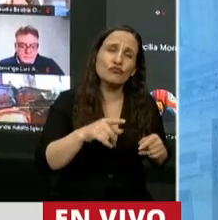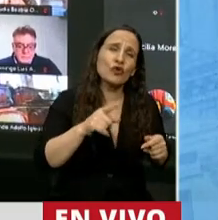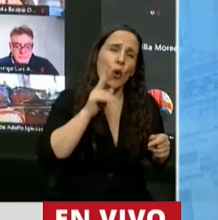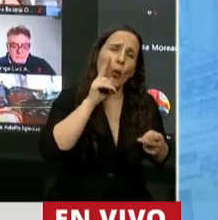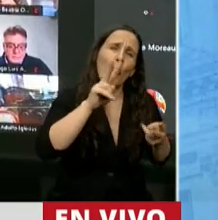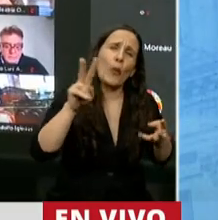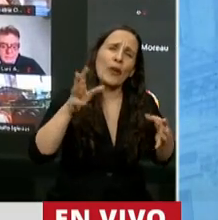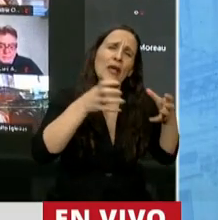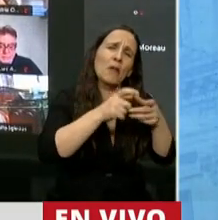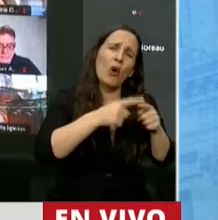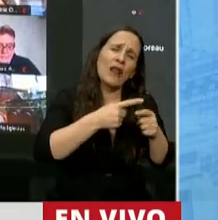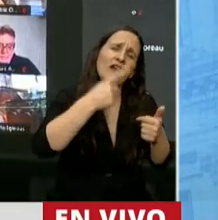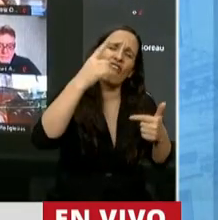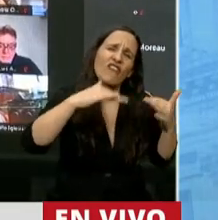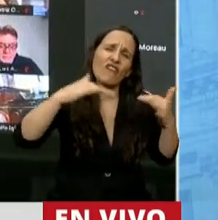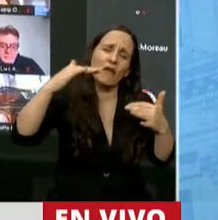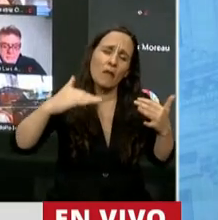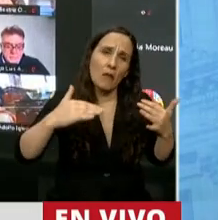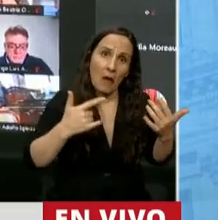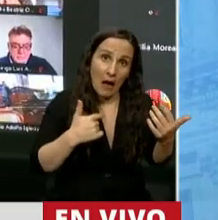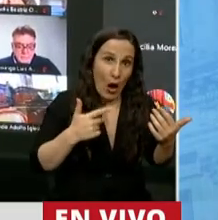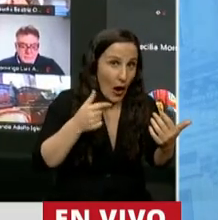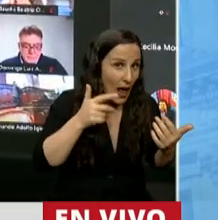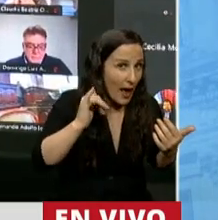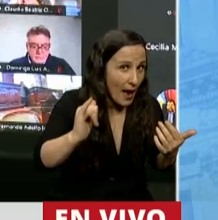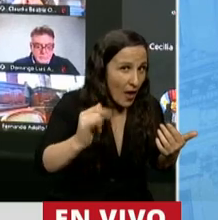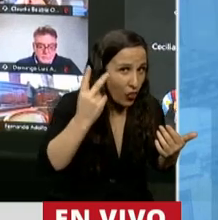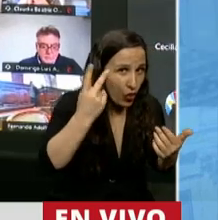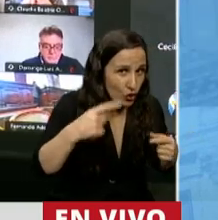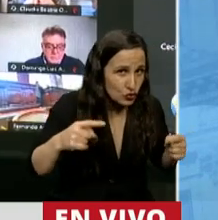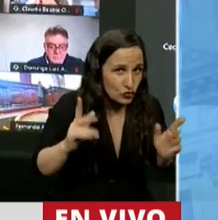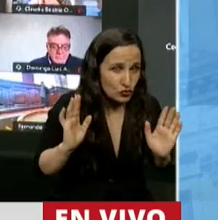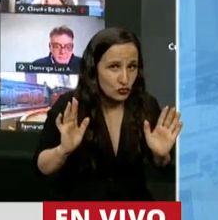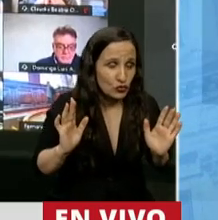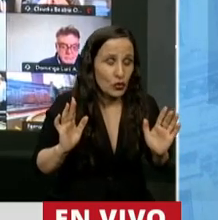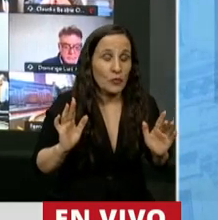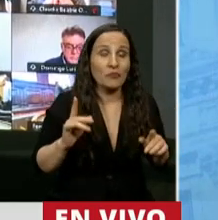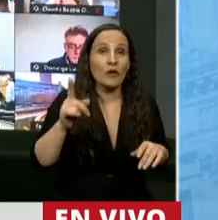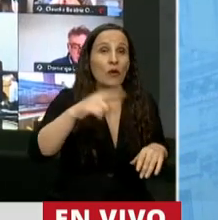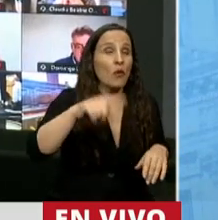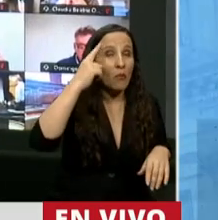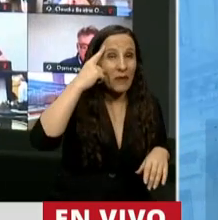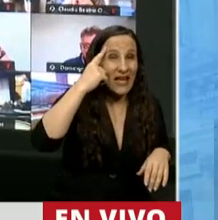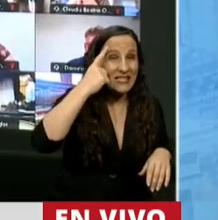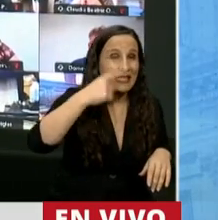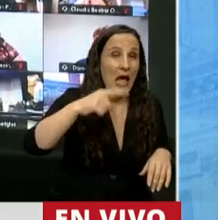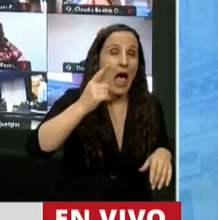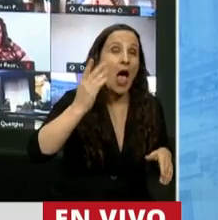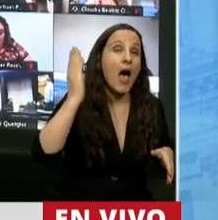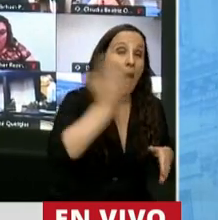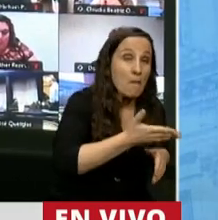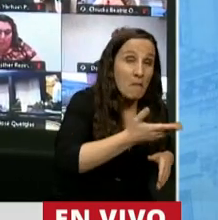bajar, los vi esperar. Ahora les quiero decir dos cuestiones. Si creen que nos matan, nos